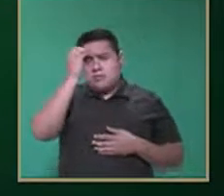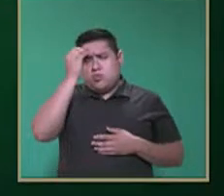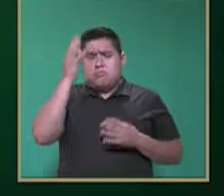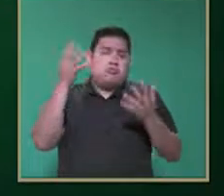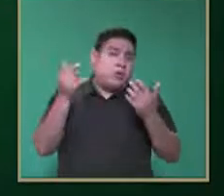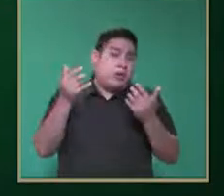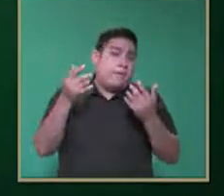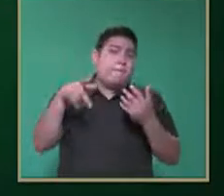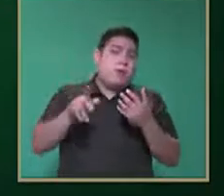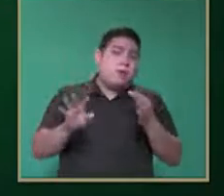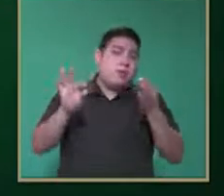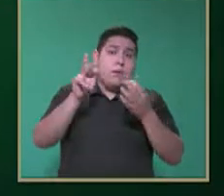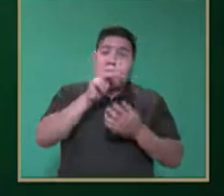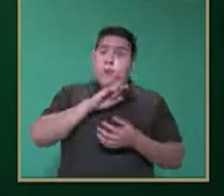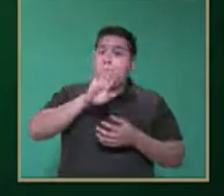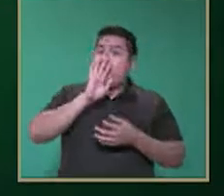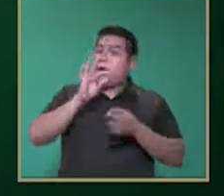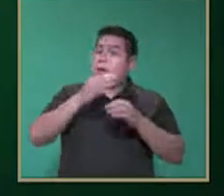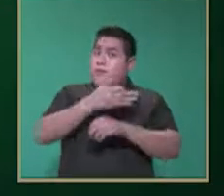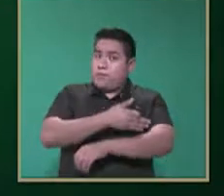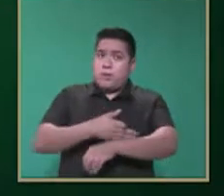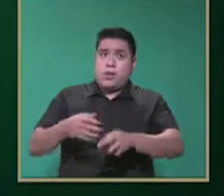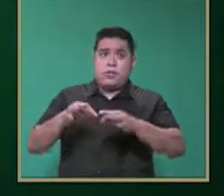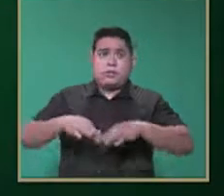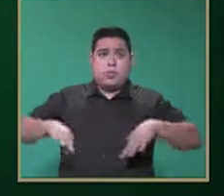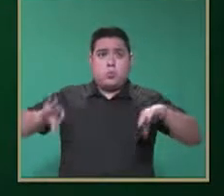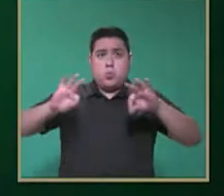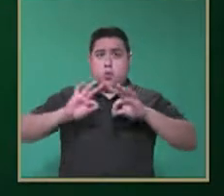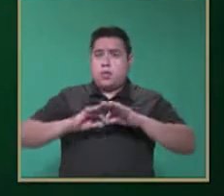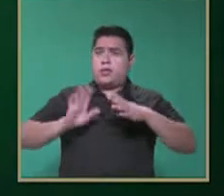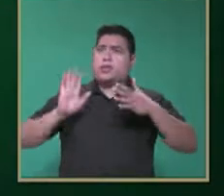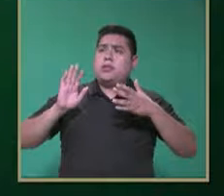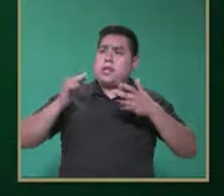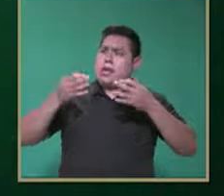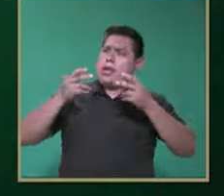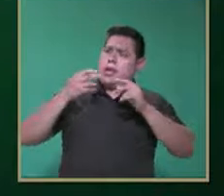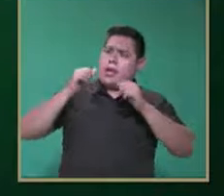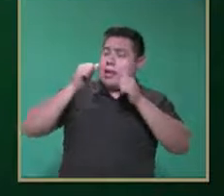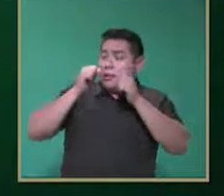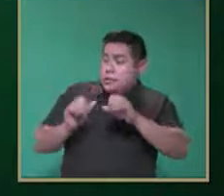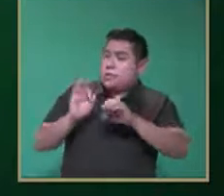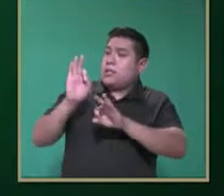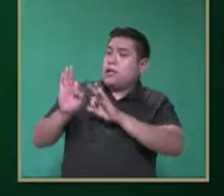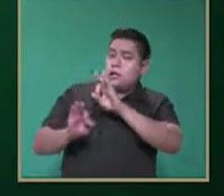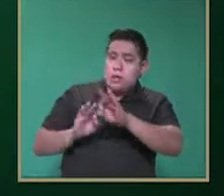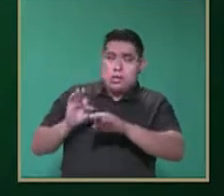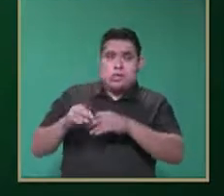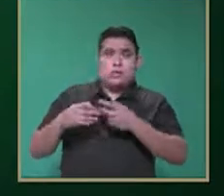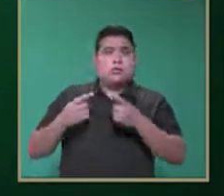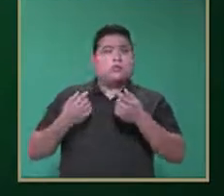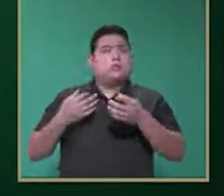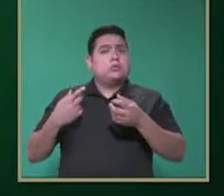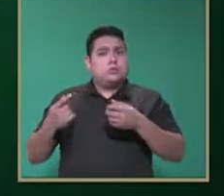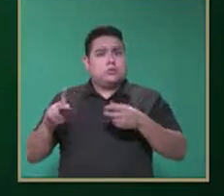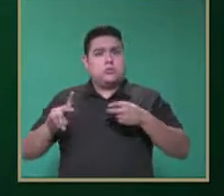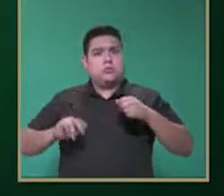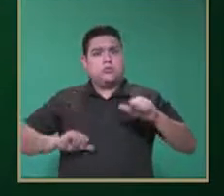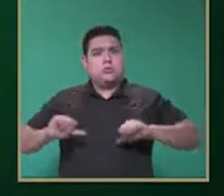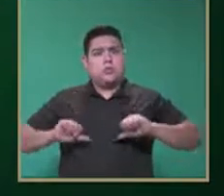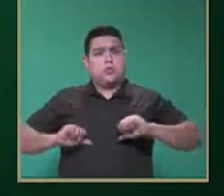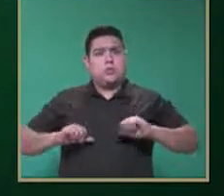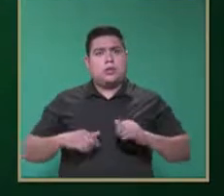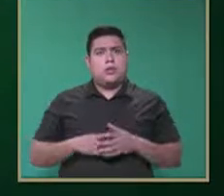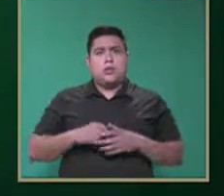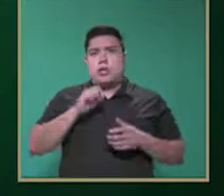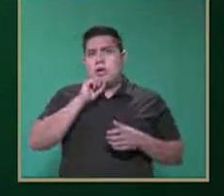requerimos como padres de familia estar comprometidos y al pendiente de esas tareas. Asegurarnos de que